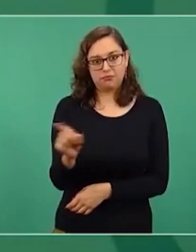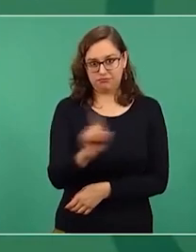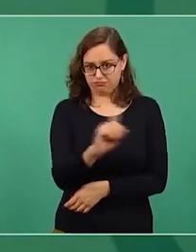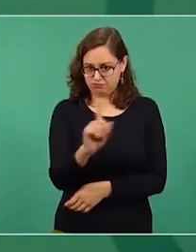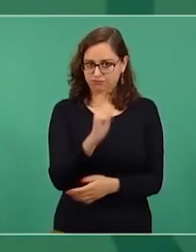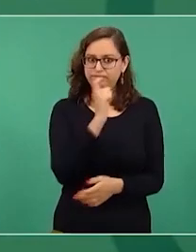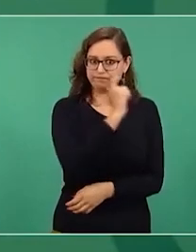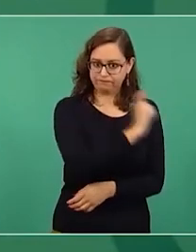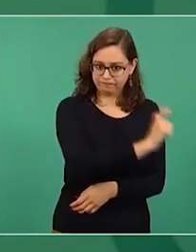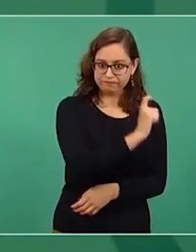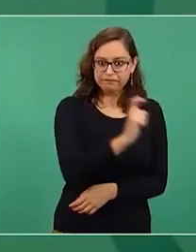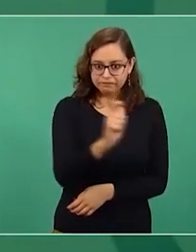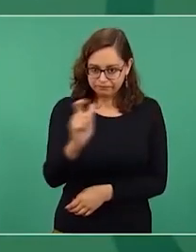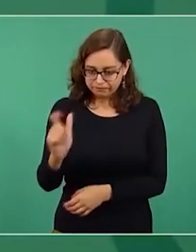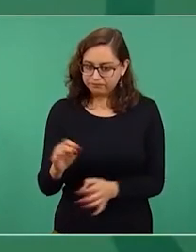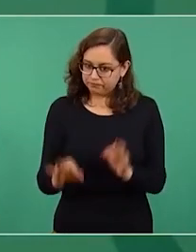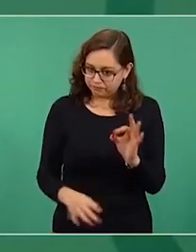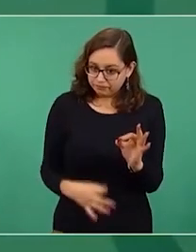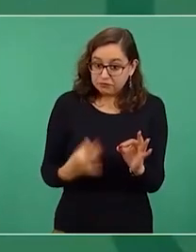claro, a los trabajadores.